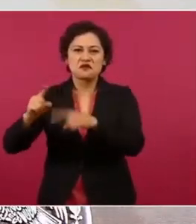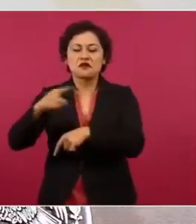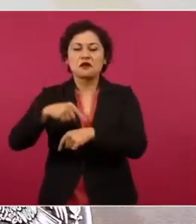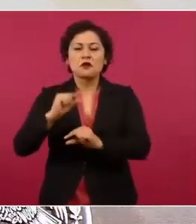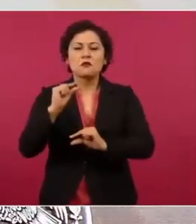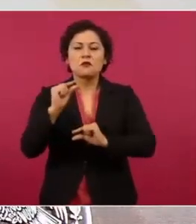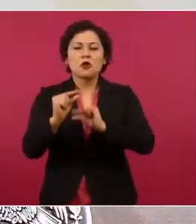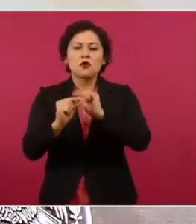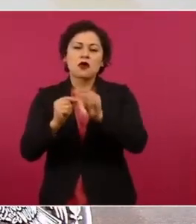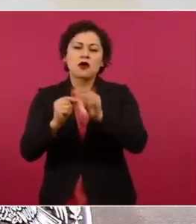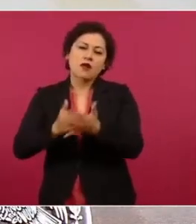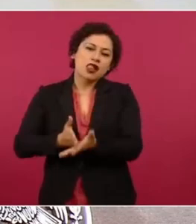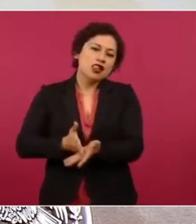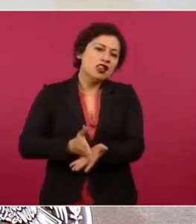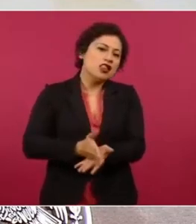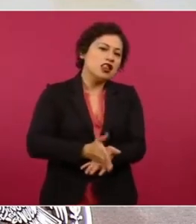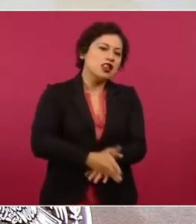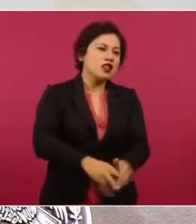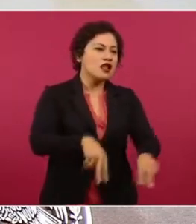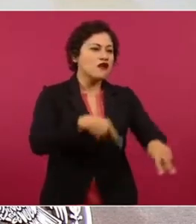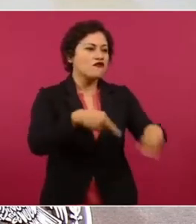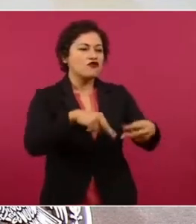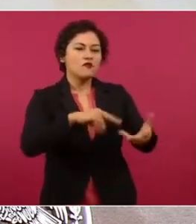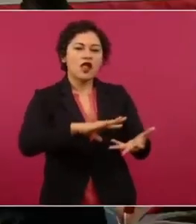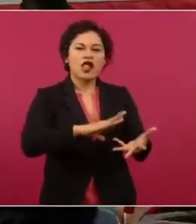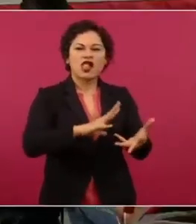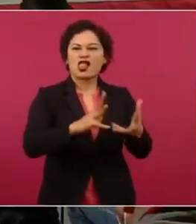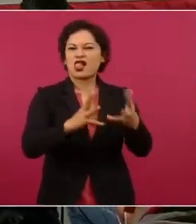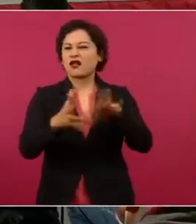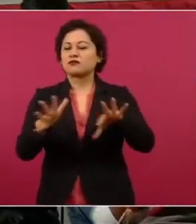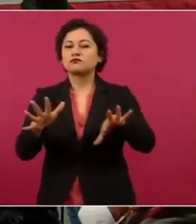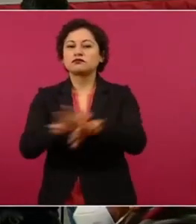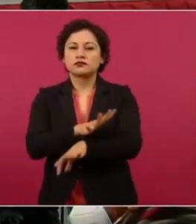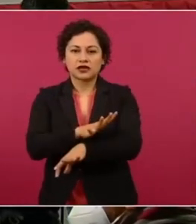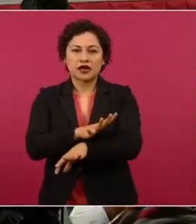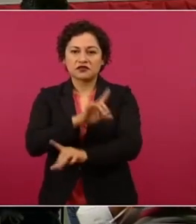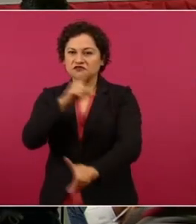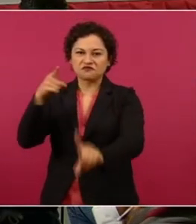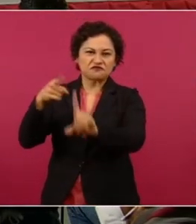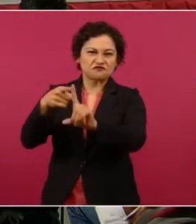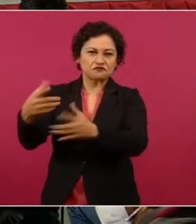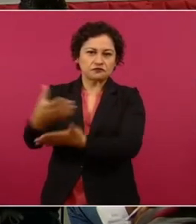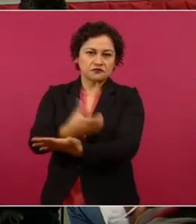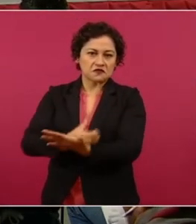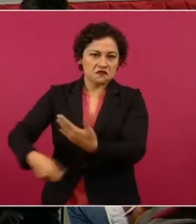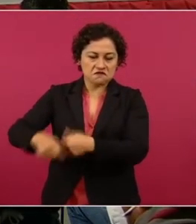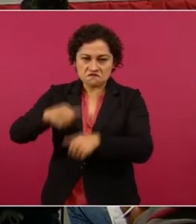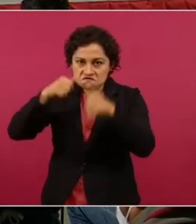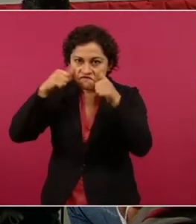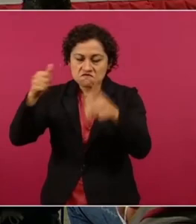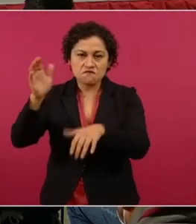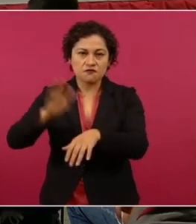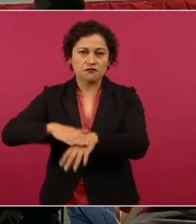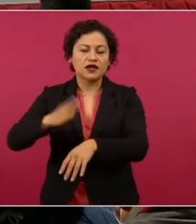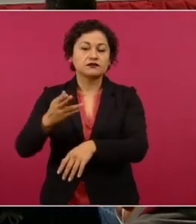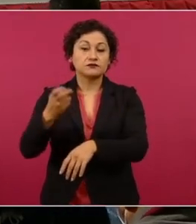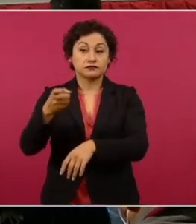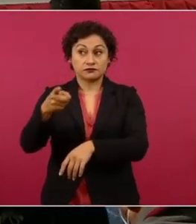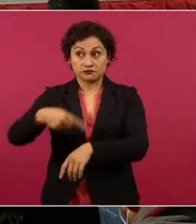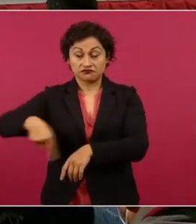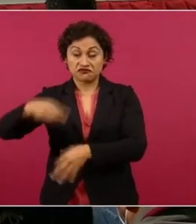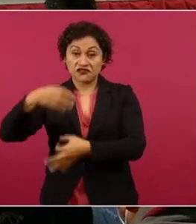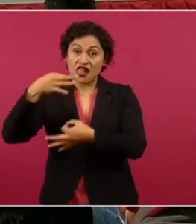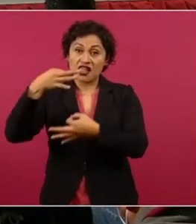espíritu deportivo del fútbol nacional, para darle prioridad a sus ganancias. Este afán por el dinero